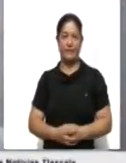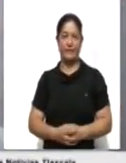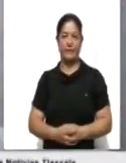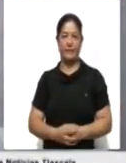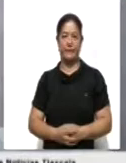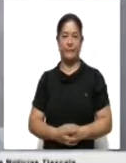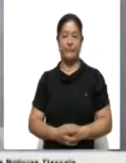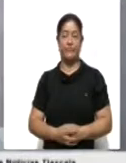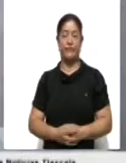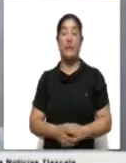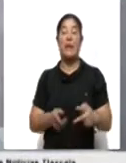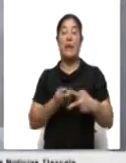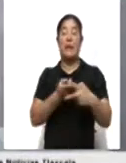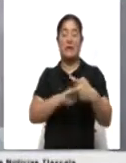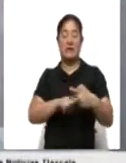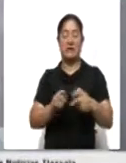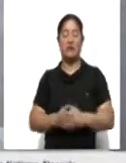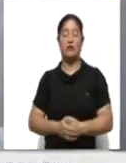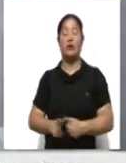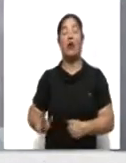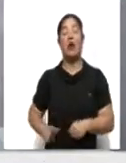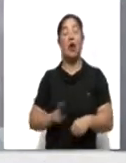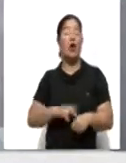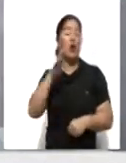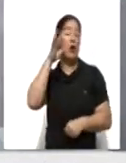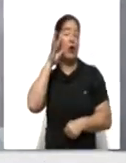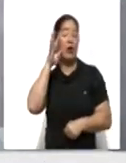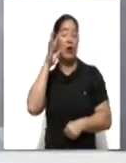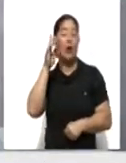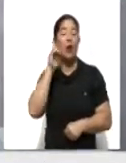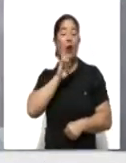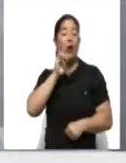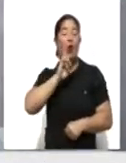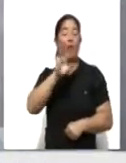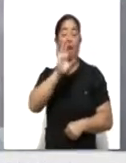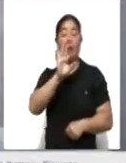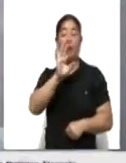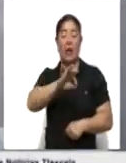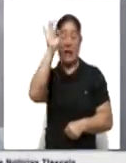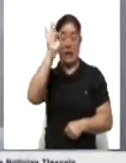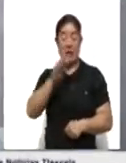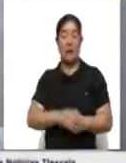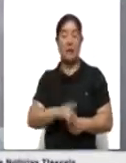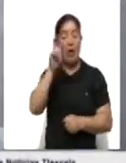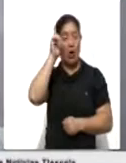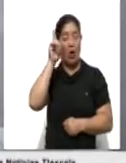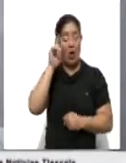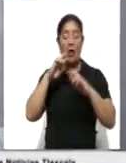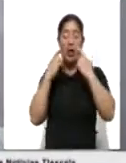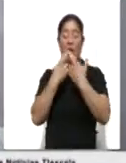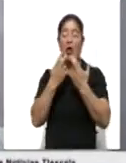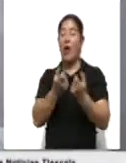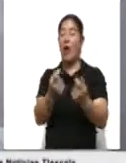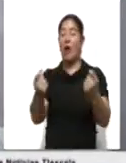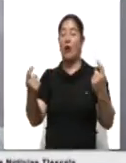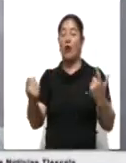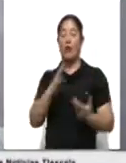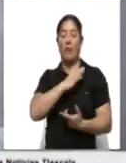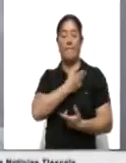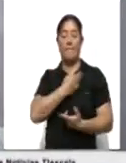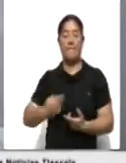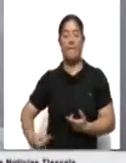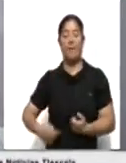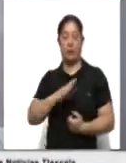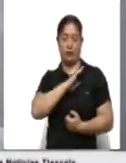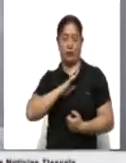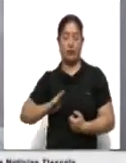Comenzamos con la información. La gobernadora electa de Tlaxcala, Lorena Cuellar Cisneros, se reunió con algunos alcaldes en funciones de diferentes